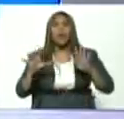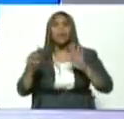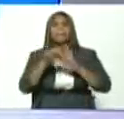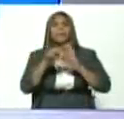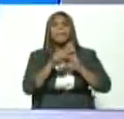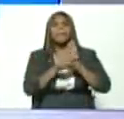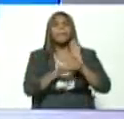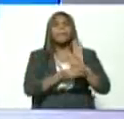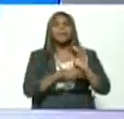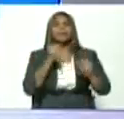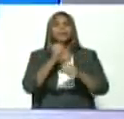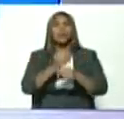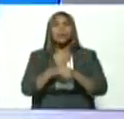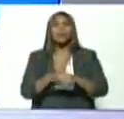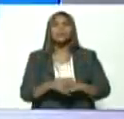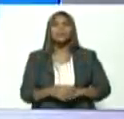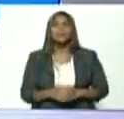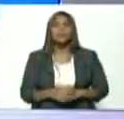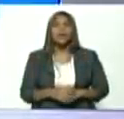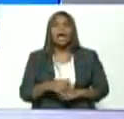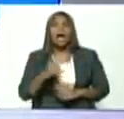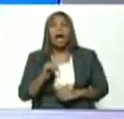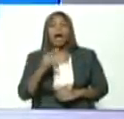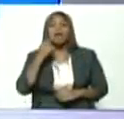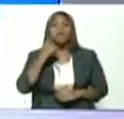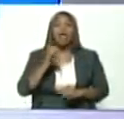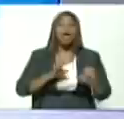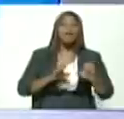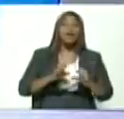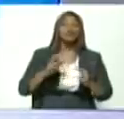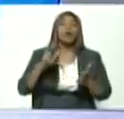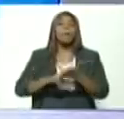trabajo que hay que irlos procesando